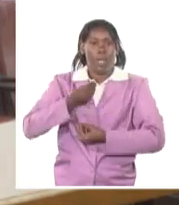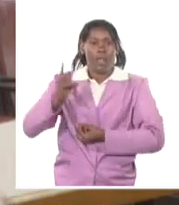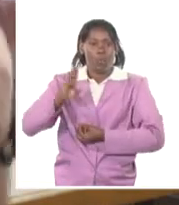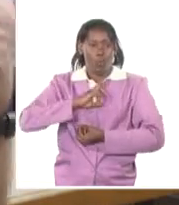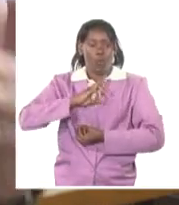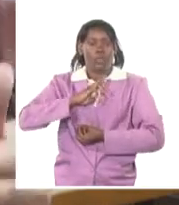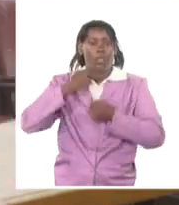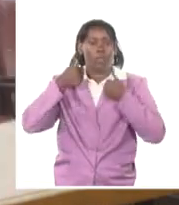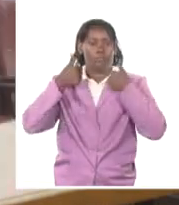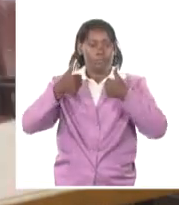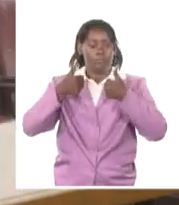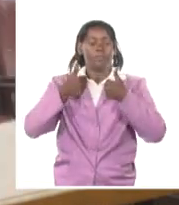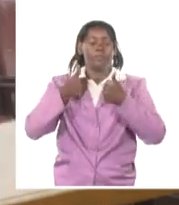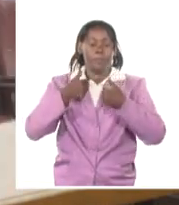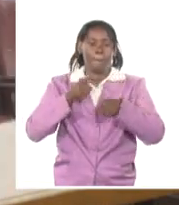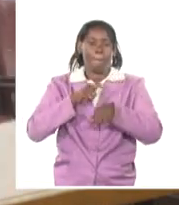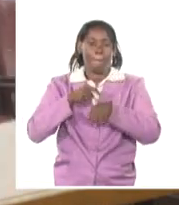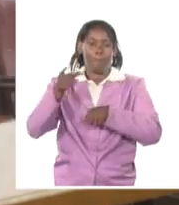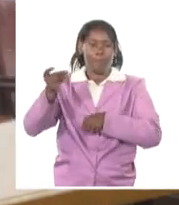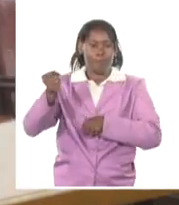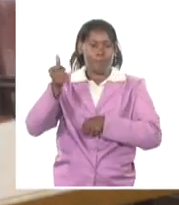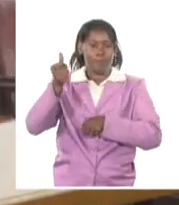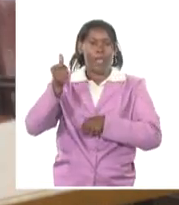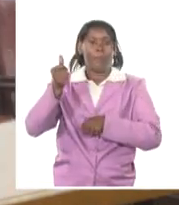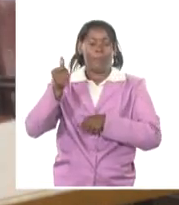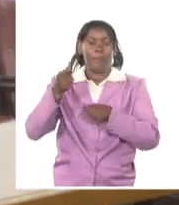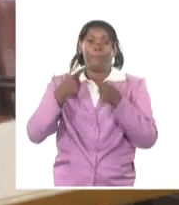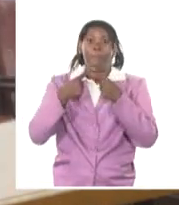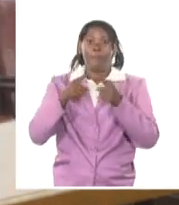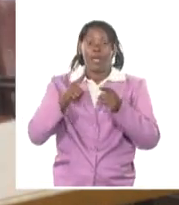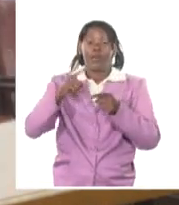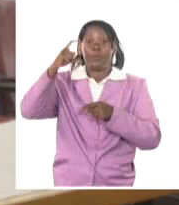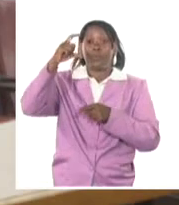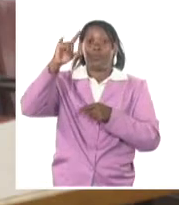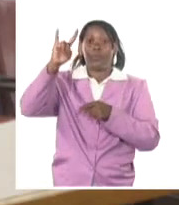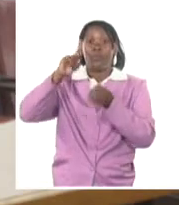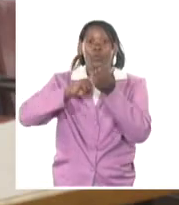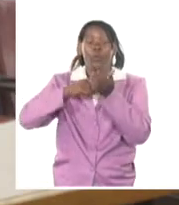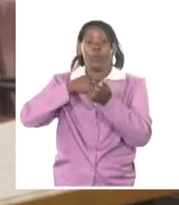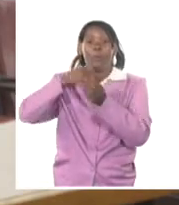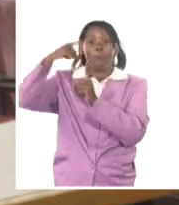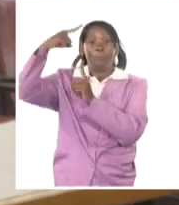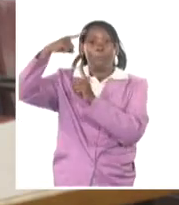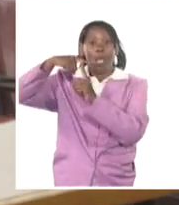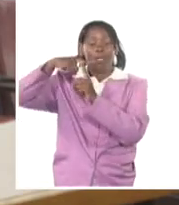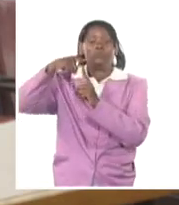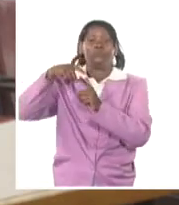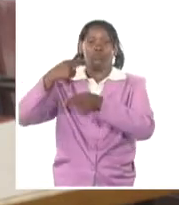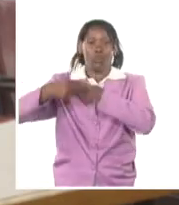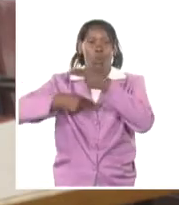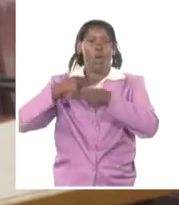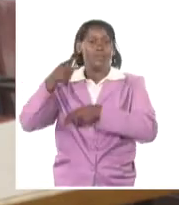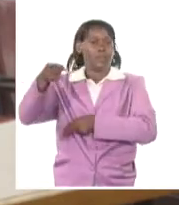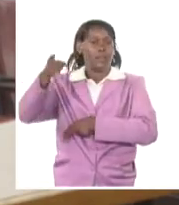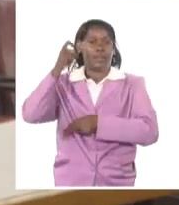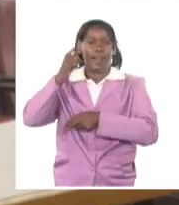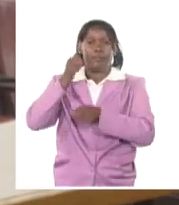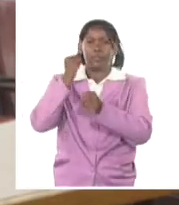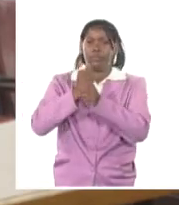plazo, inmediatamente Coupé actúa, como se ha actuado en esta situación de